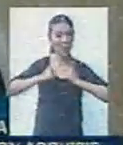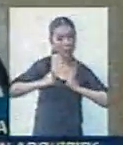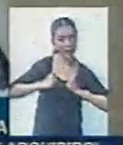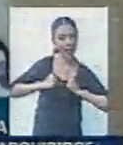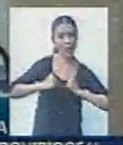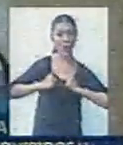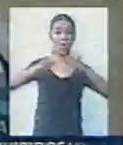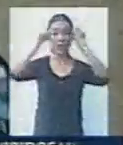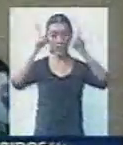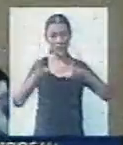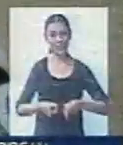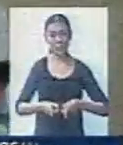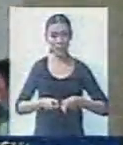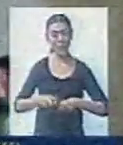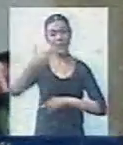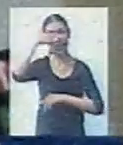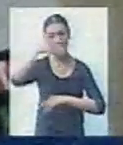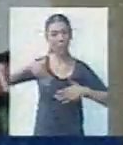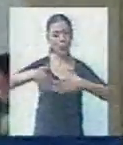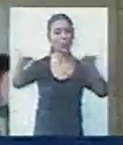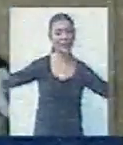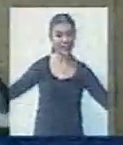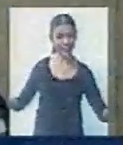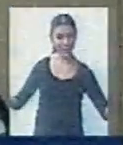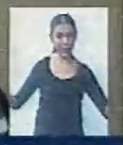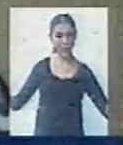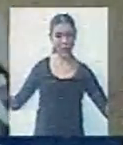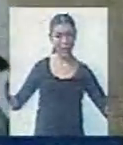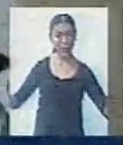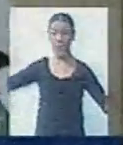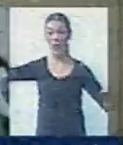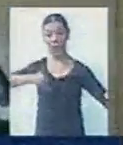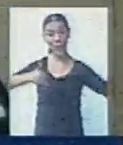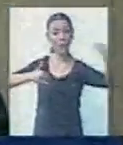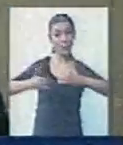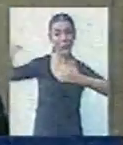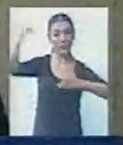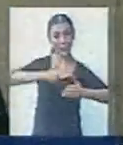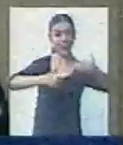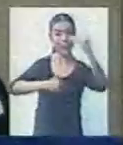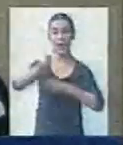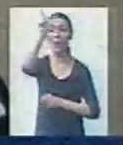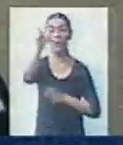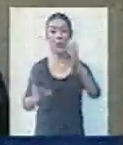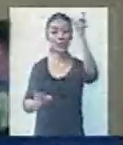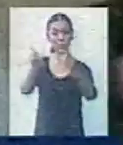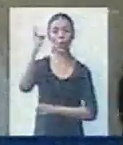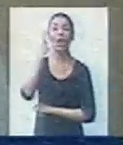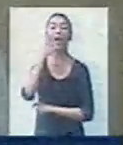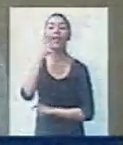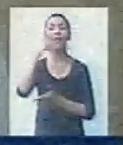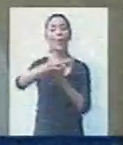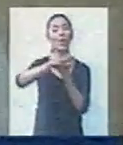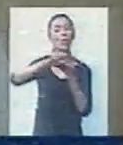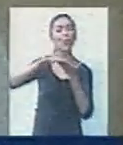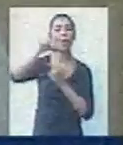daríamos por inaugurada esa plaza, que es muy deseada por todos los vecinos, así que va a ser un gusto poder hacerlo, ¿no? Ingeniero,